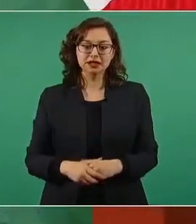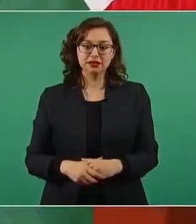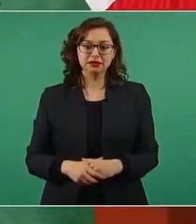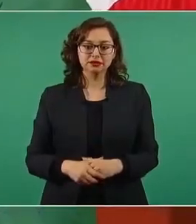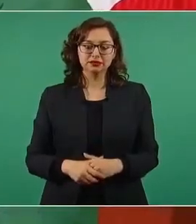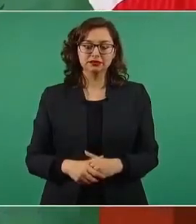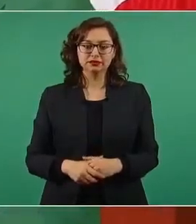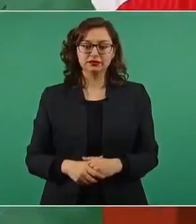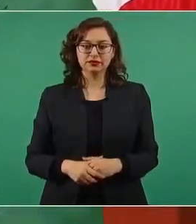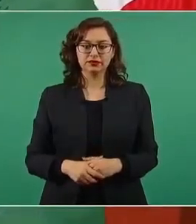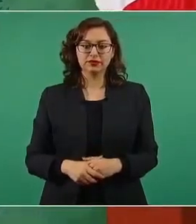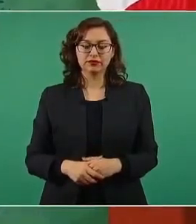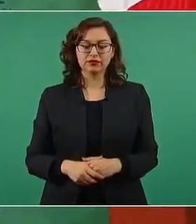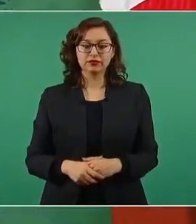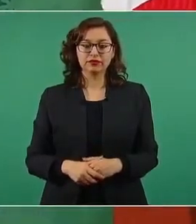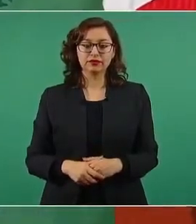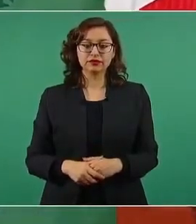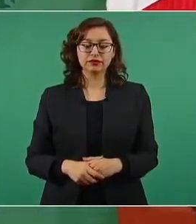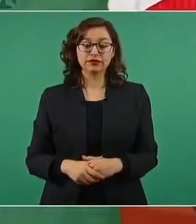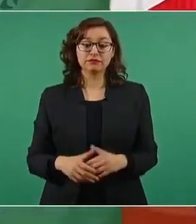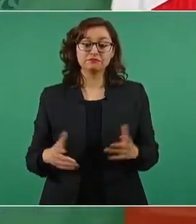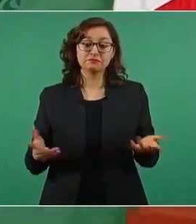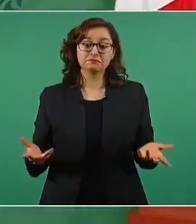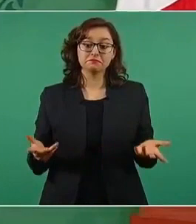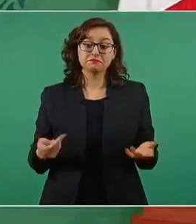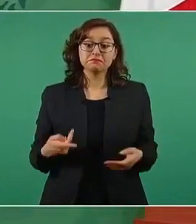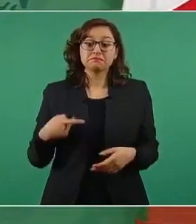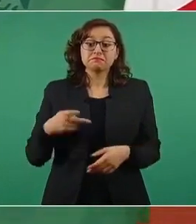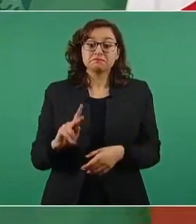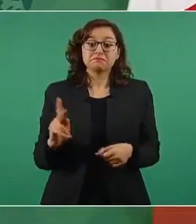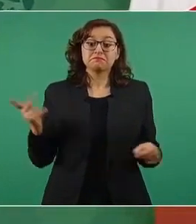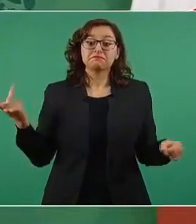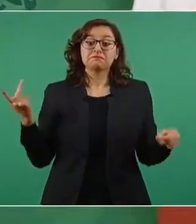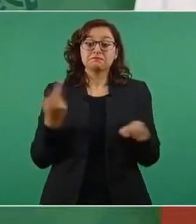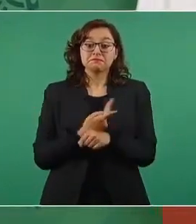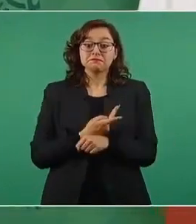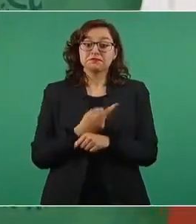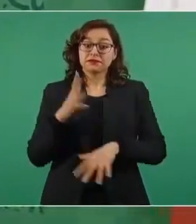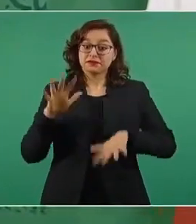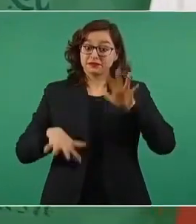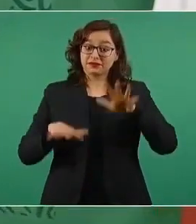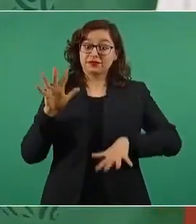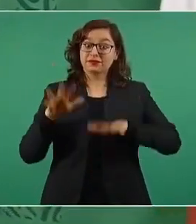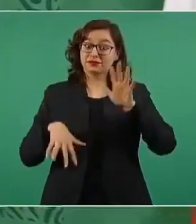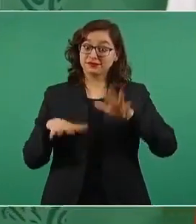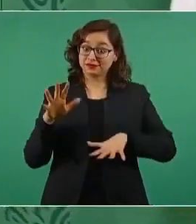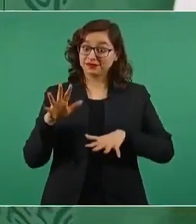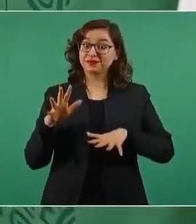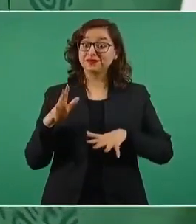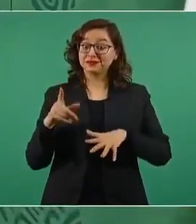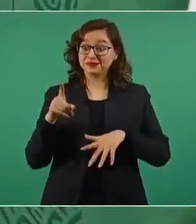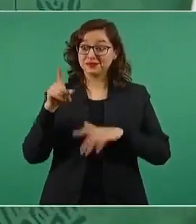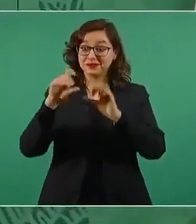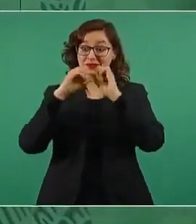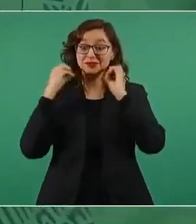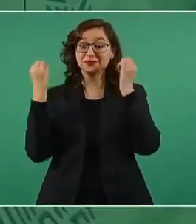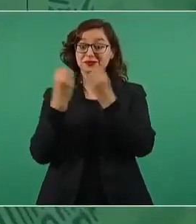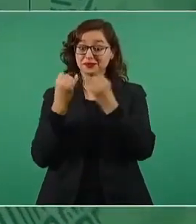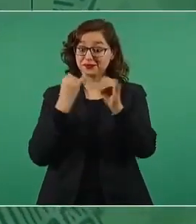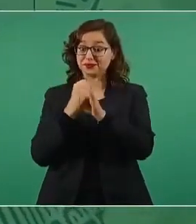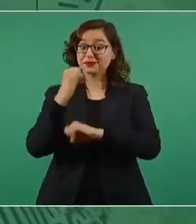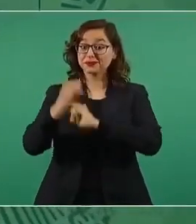pero así suele pasar con los organismos internacionales,